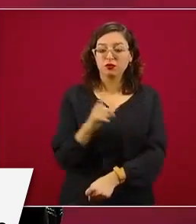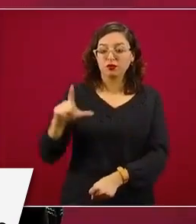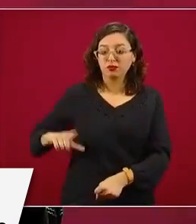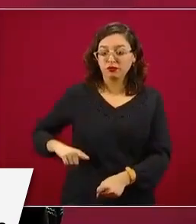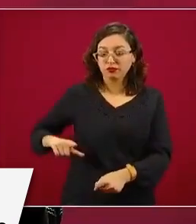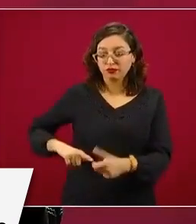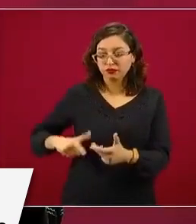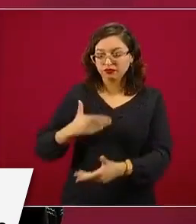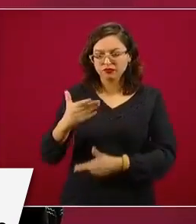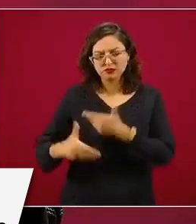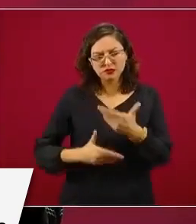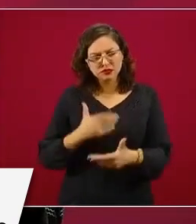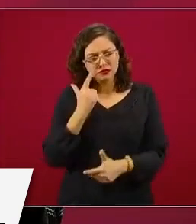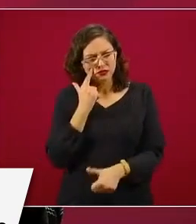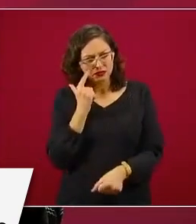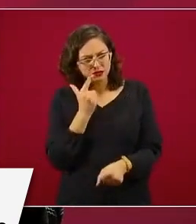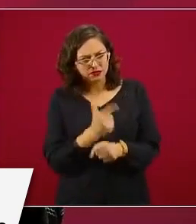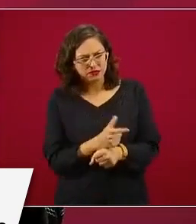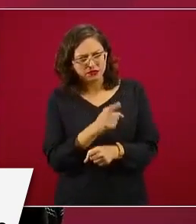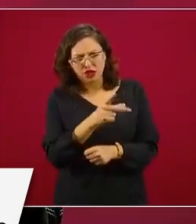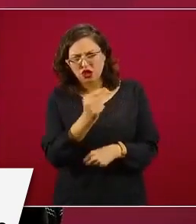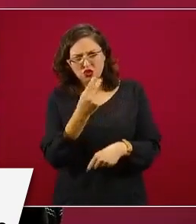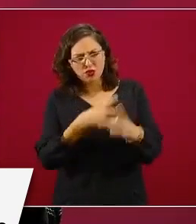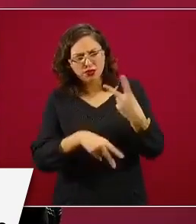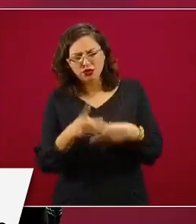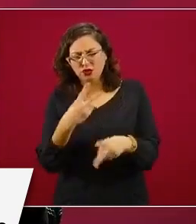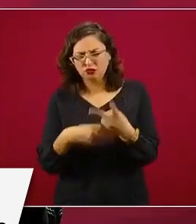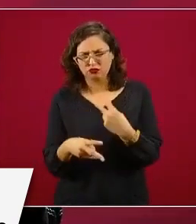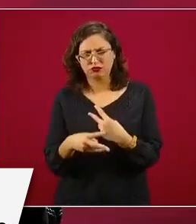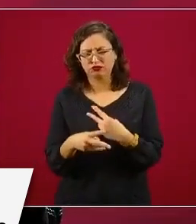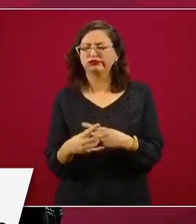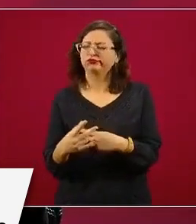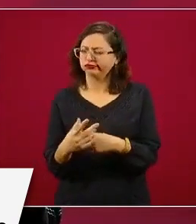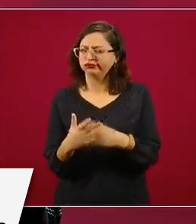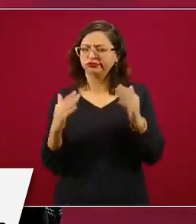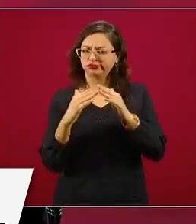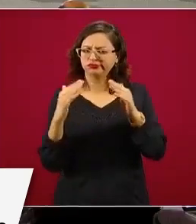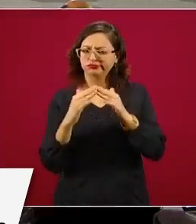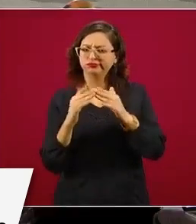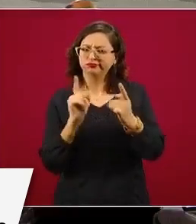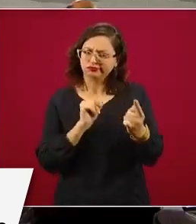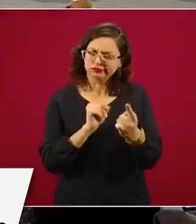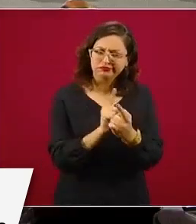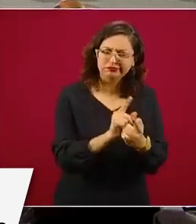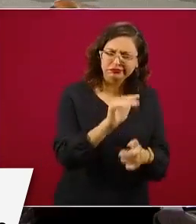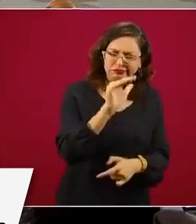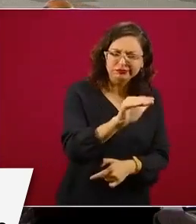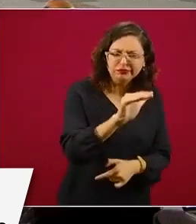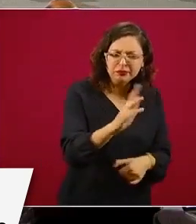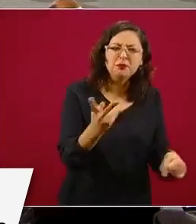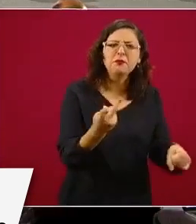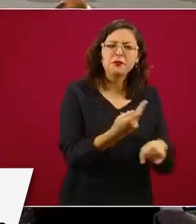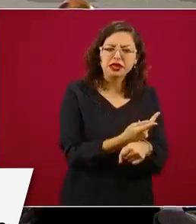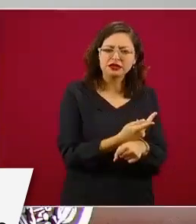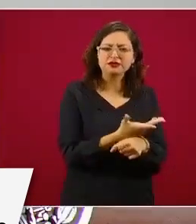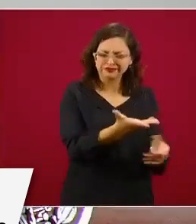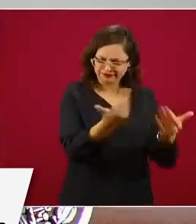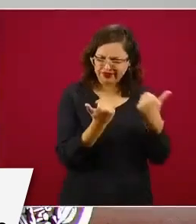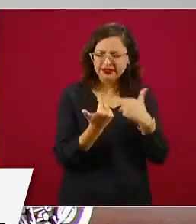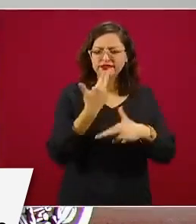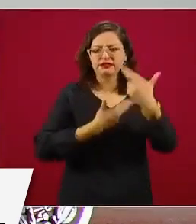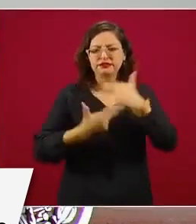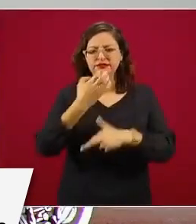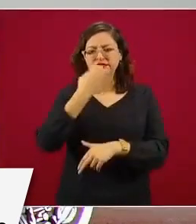de la nación van a su casa, lo buscan y los invitamos a regresar al sistema educativo. El objetivo de las becas es eso,